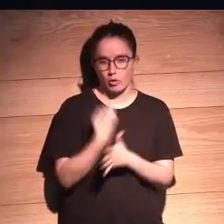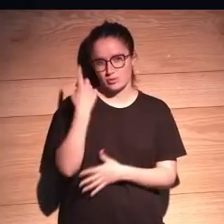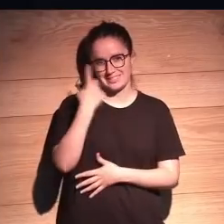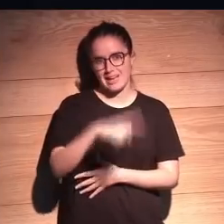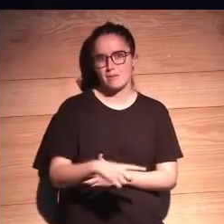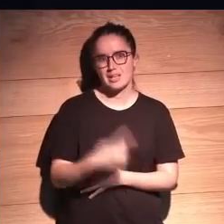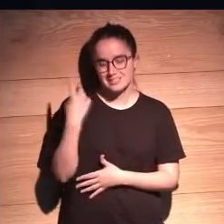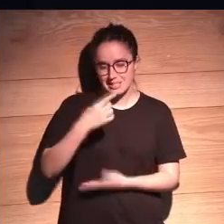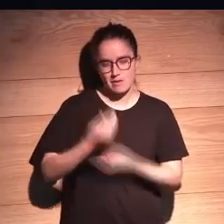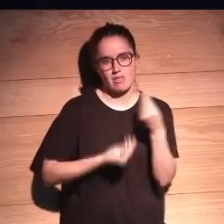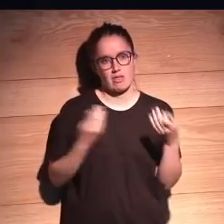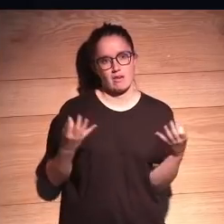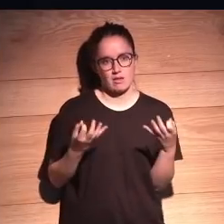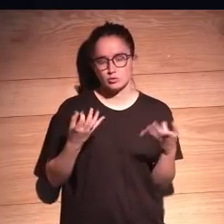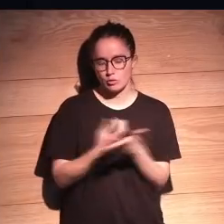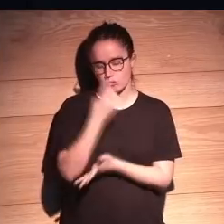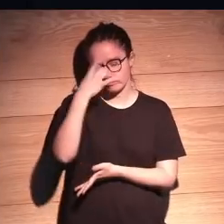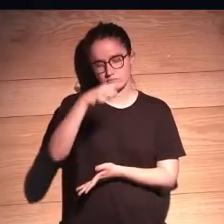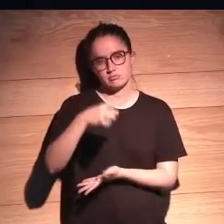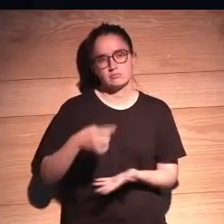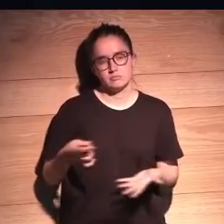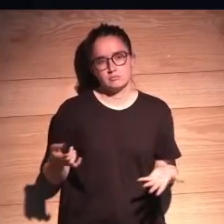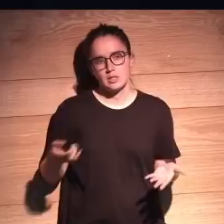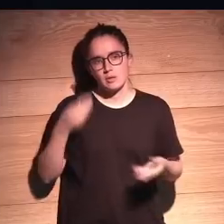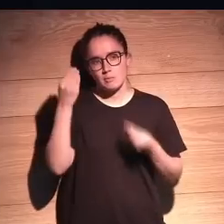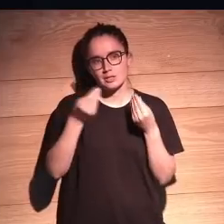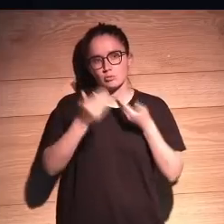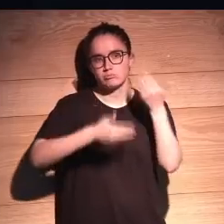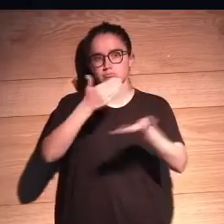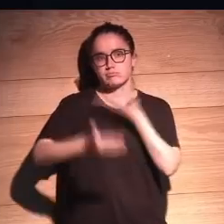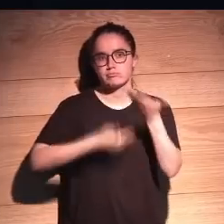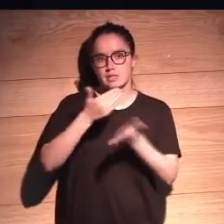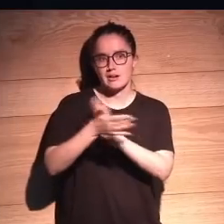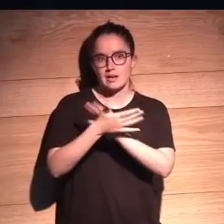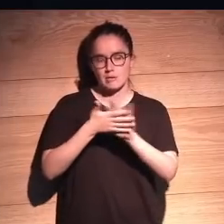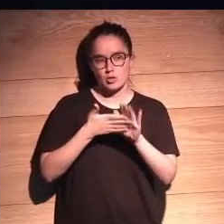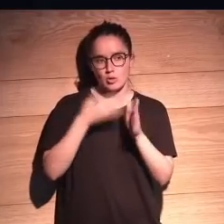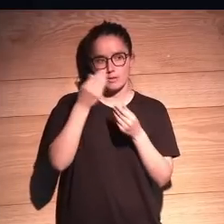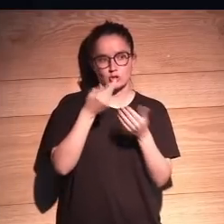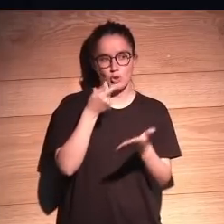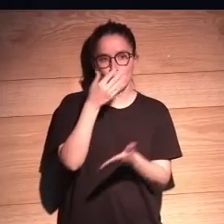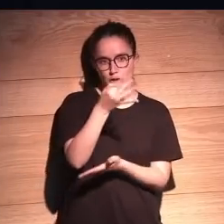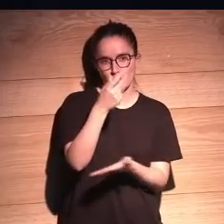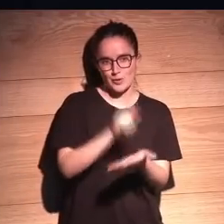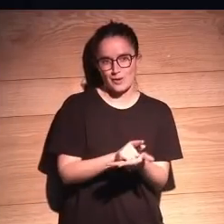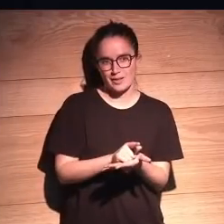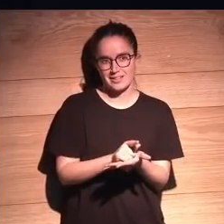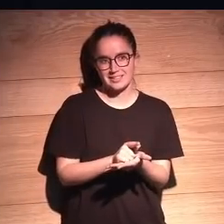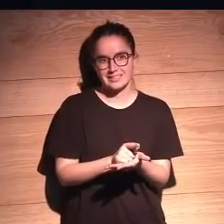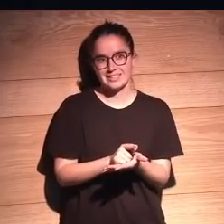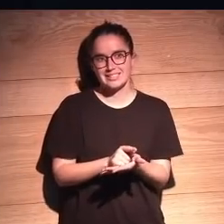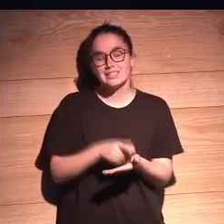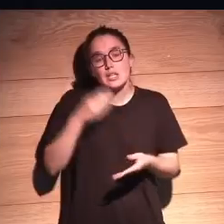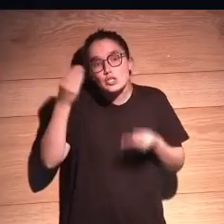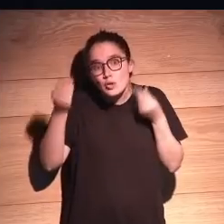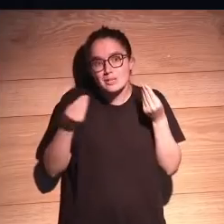conscientes de lo que estamos haciendo, ¿no? pues creo que vamos a avanzar, vuelvo a ser positivo, ¿eh? Javier, que te diga que